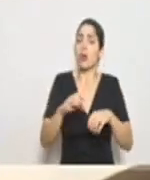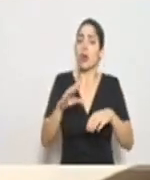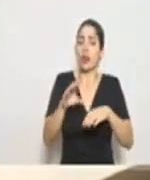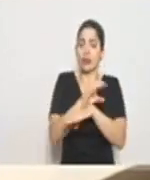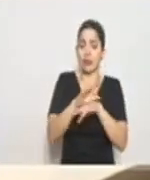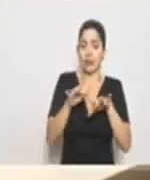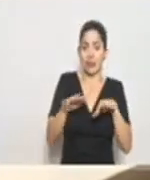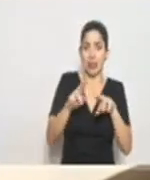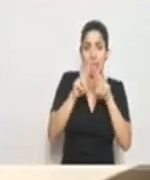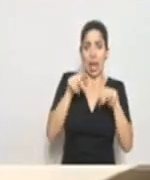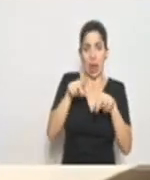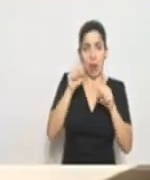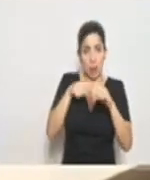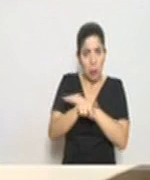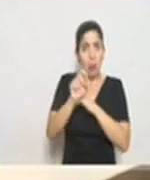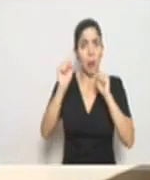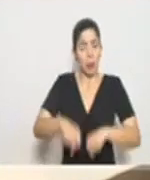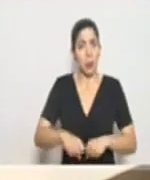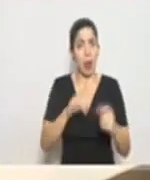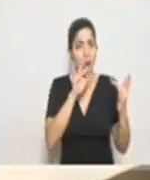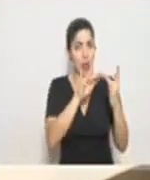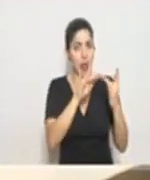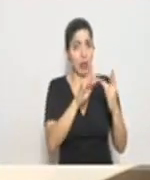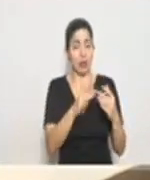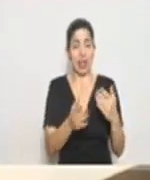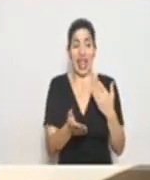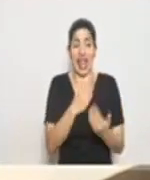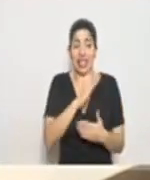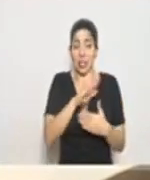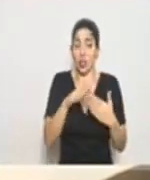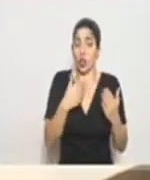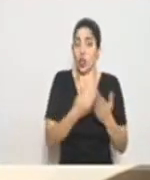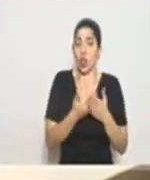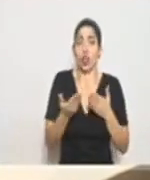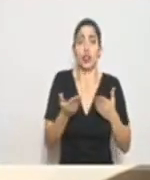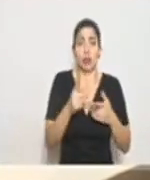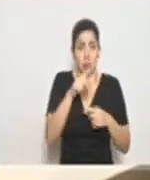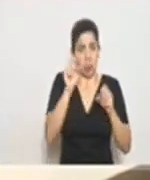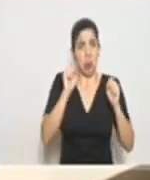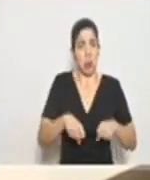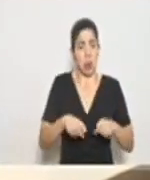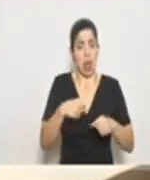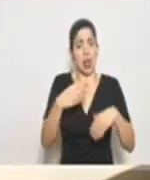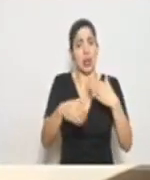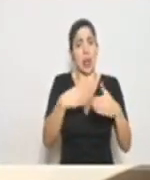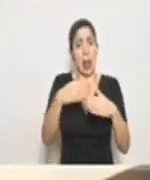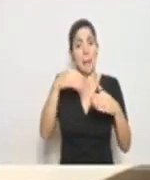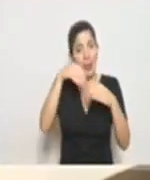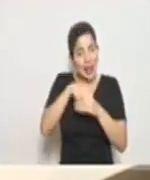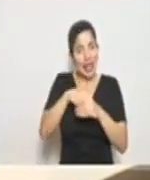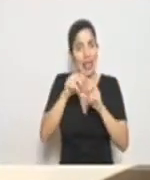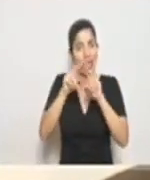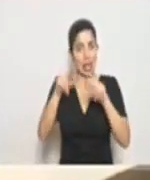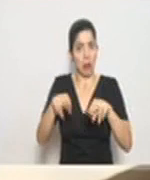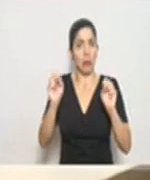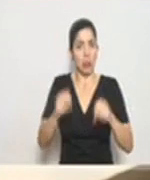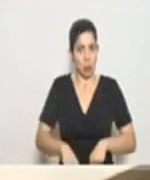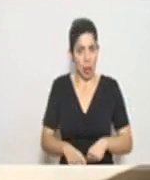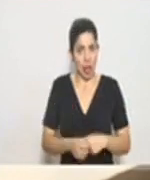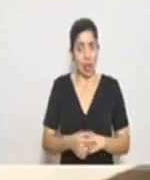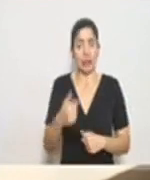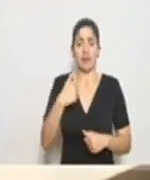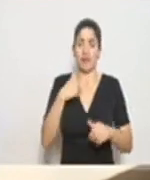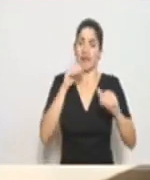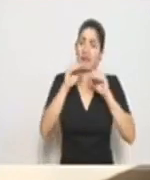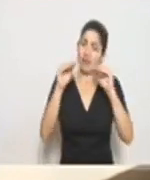virtuales. Prácticamente todos nuestros servicios pueden gestionarse de manera virtual. Hago